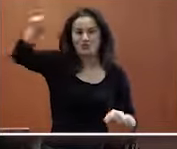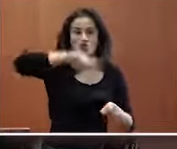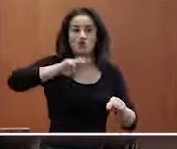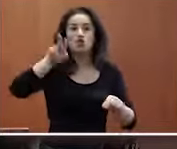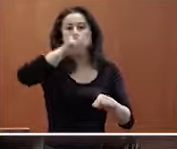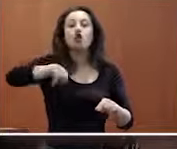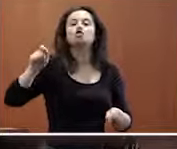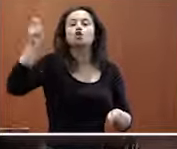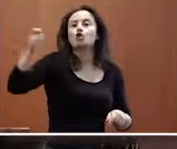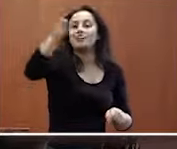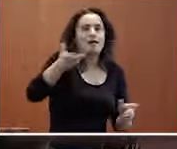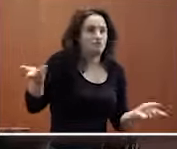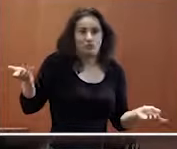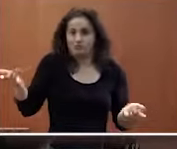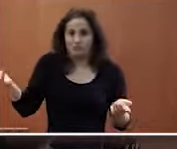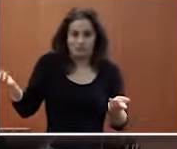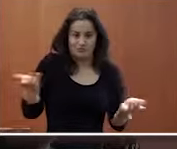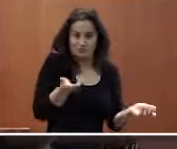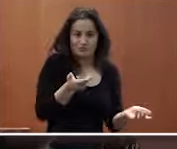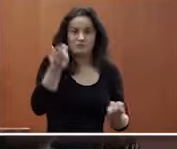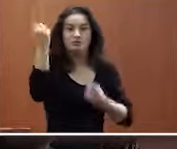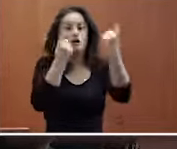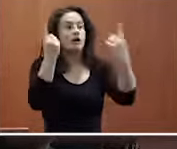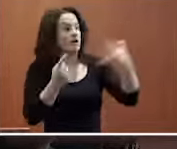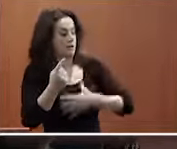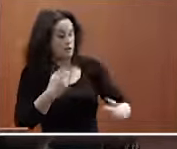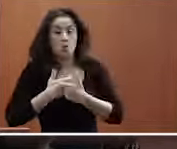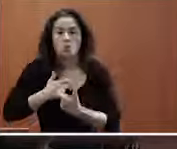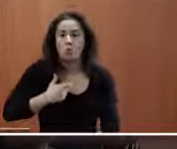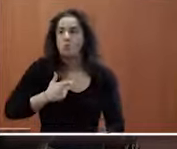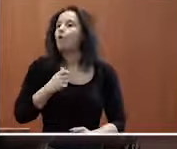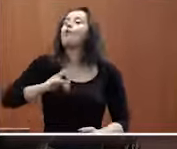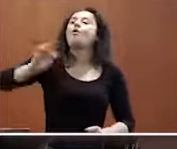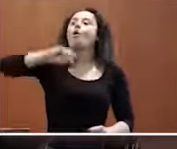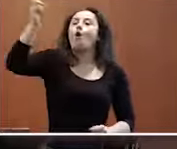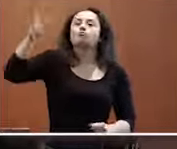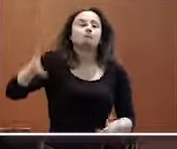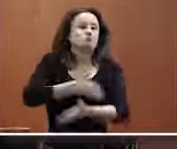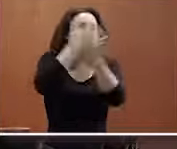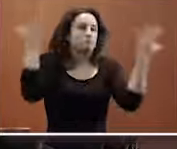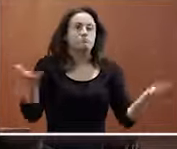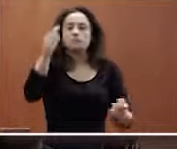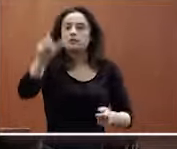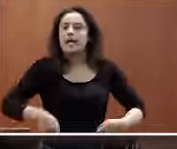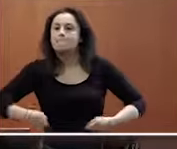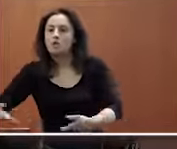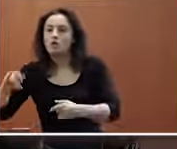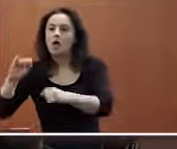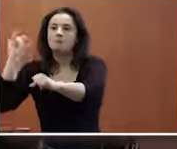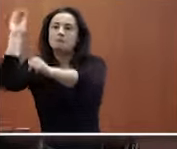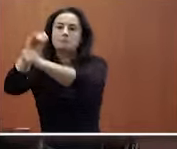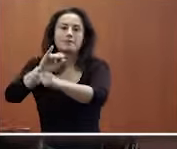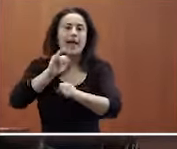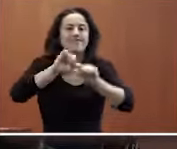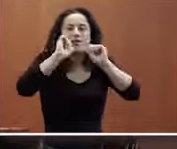todos cotizamos en algún sitio a unos nos compran el cupón a otros en fin hay un inversor que no sé qué a otros todos